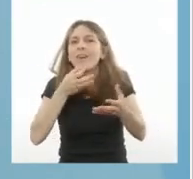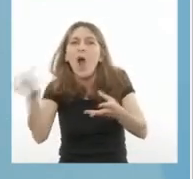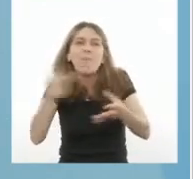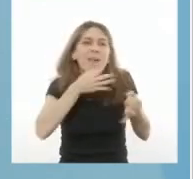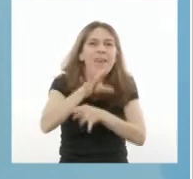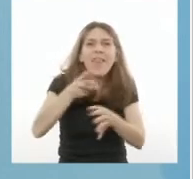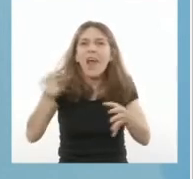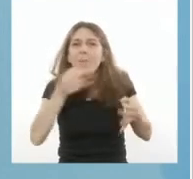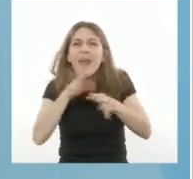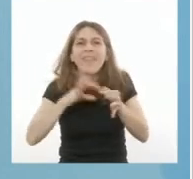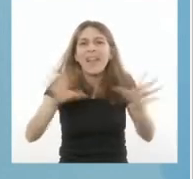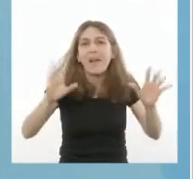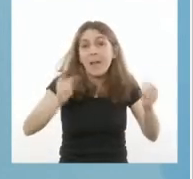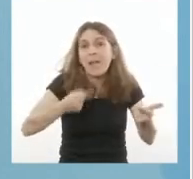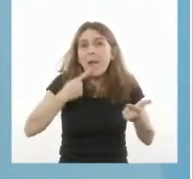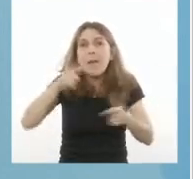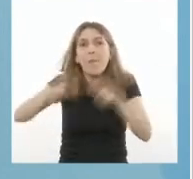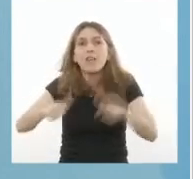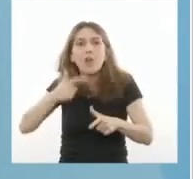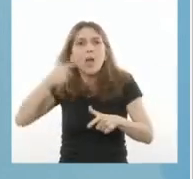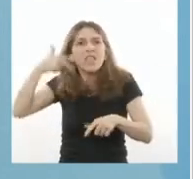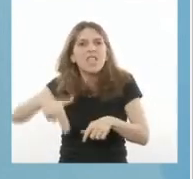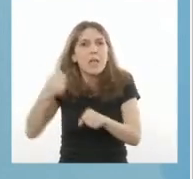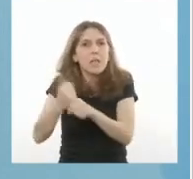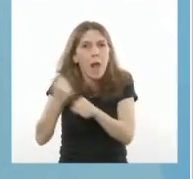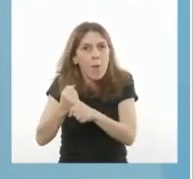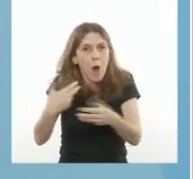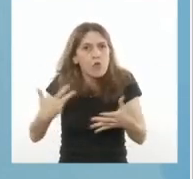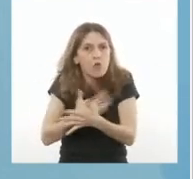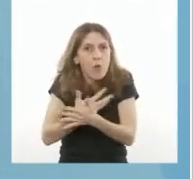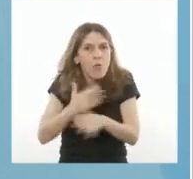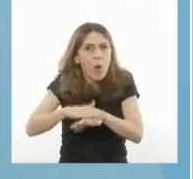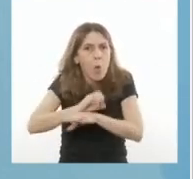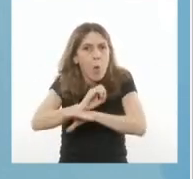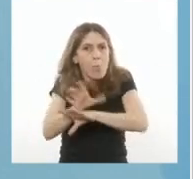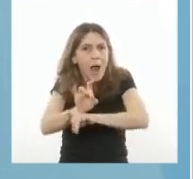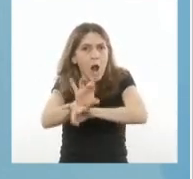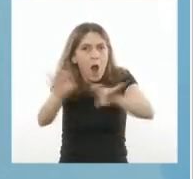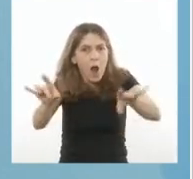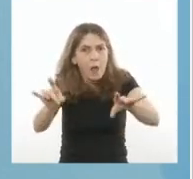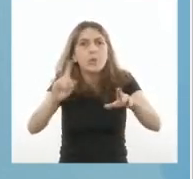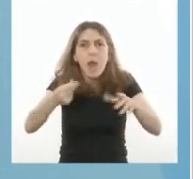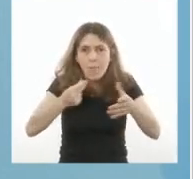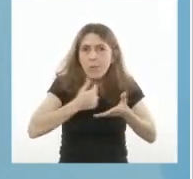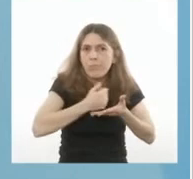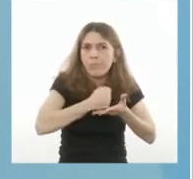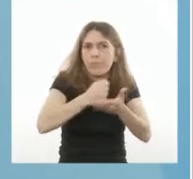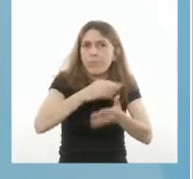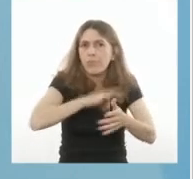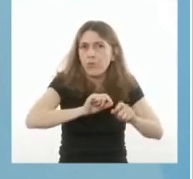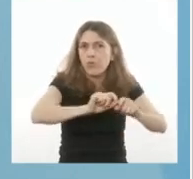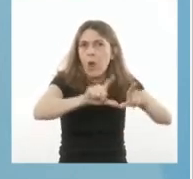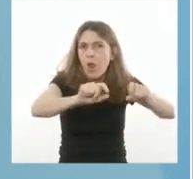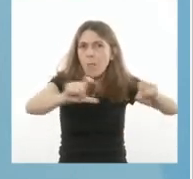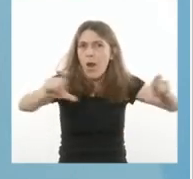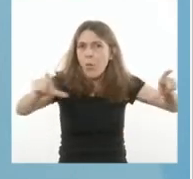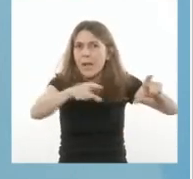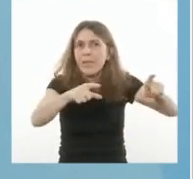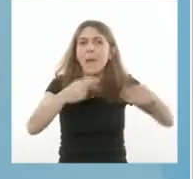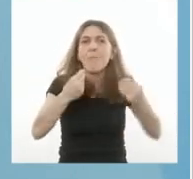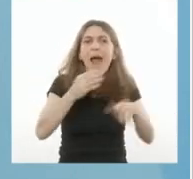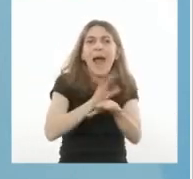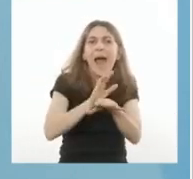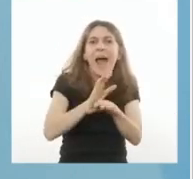desocupados que también están afectados por la pandemia. También el incremento del salario mínimo vital y móvil